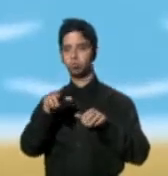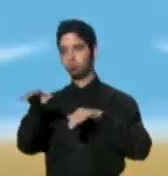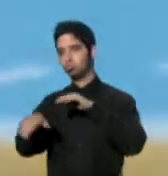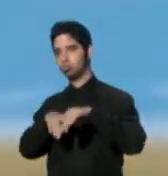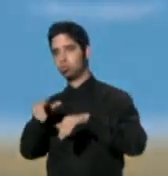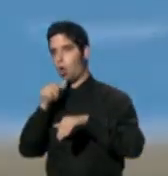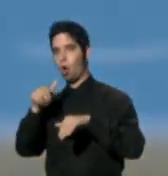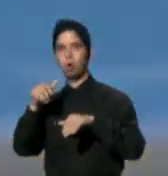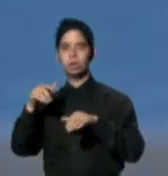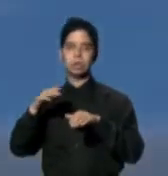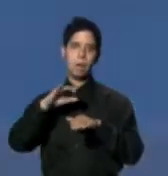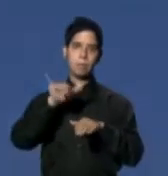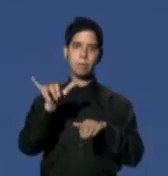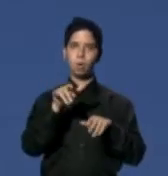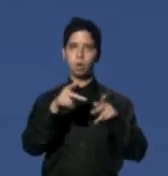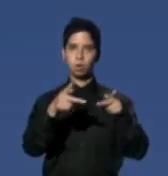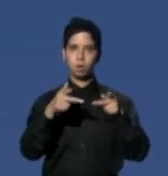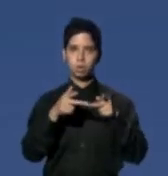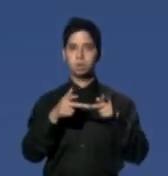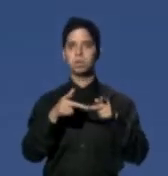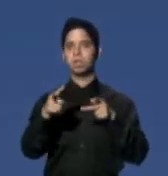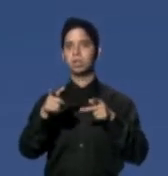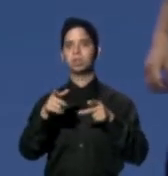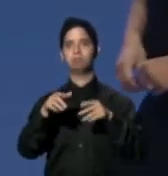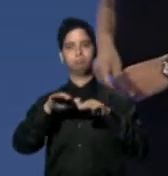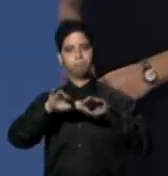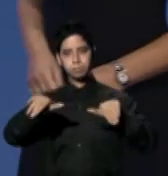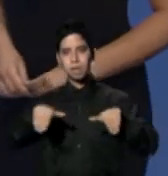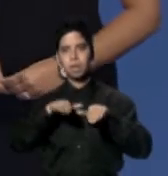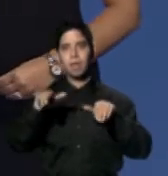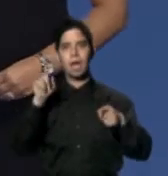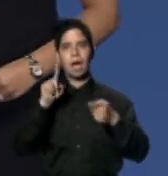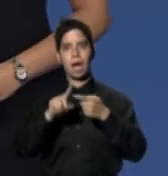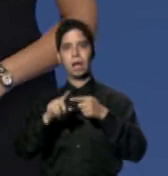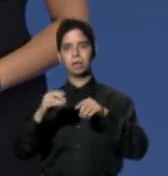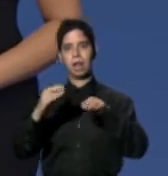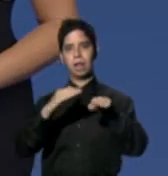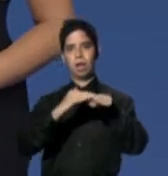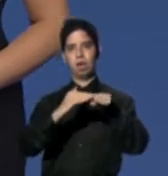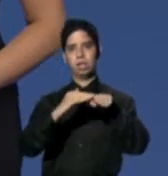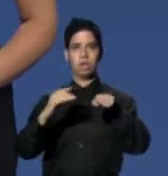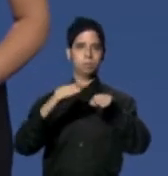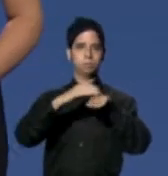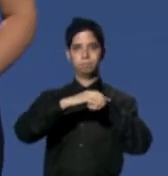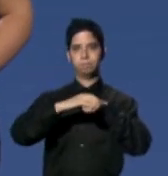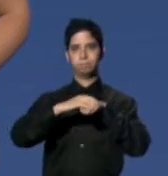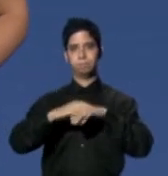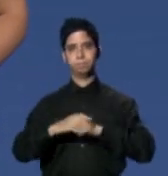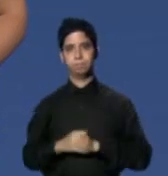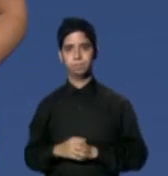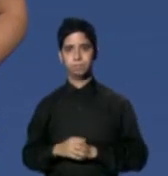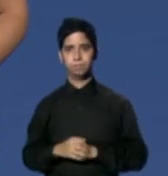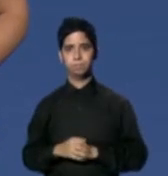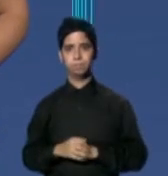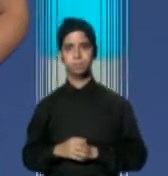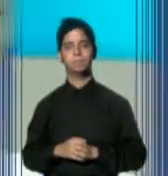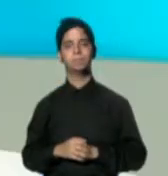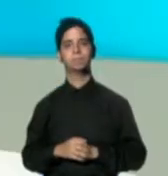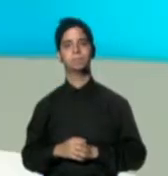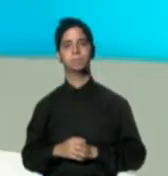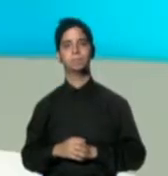estas y luego regrese hacia la orilla Amigos esta ha sido toda la información de parte del Laboratorio de Comunicaciones Científicas